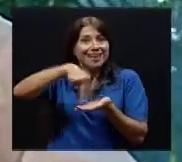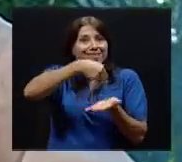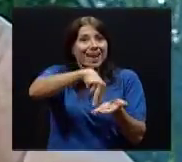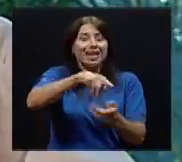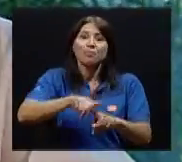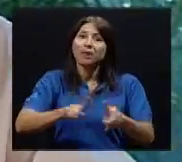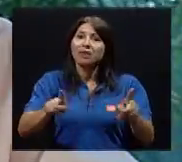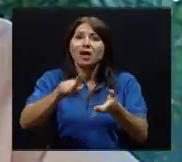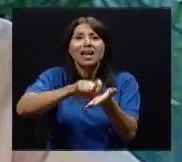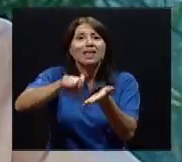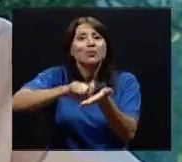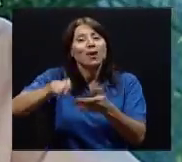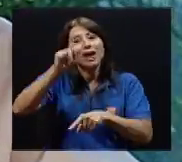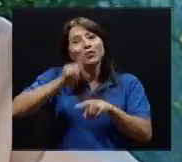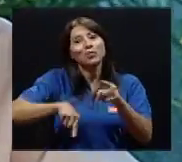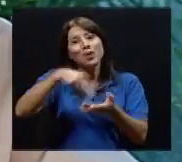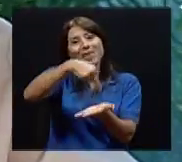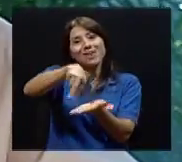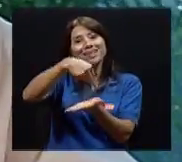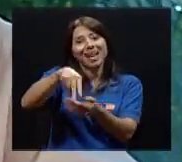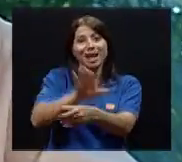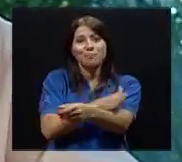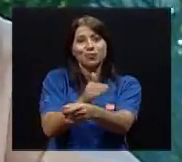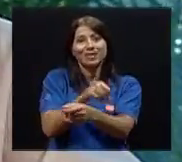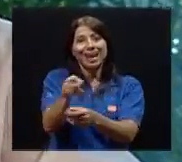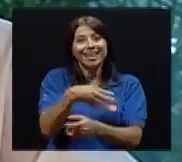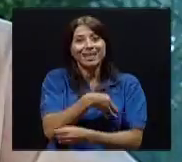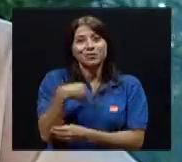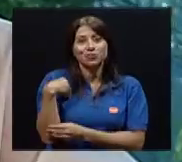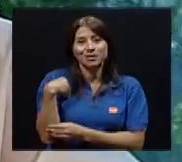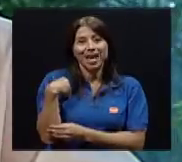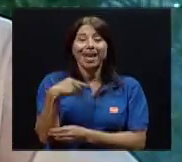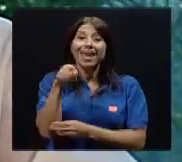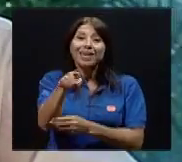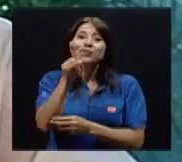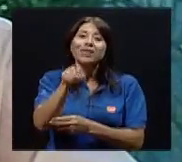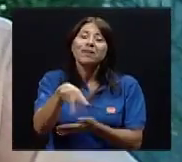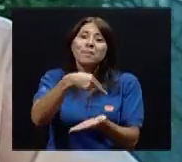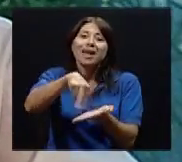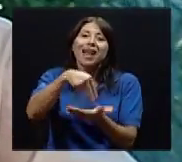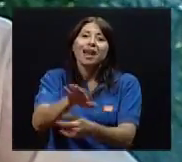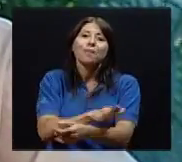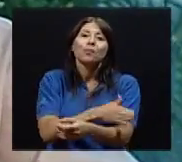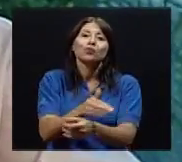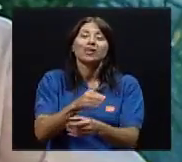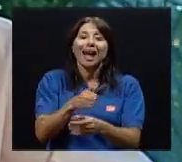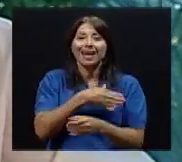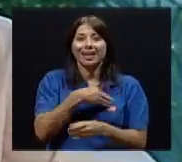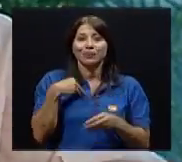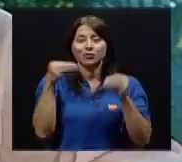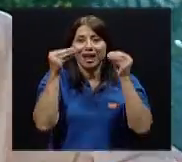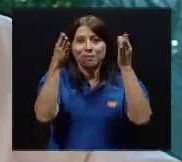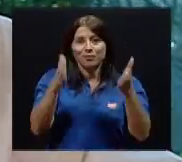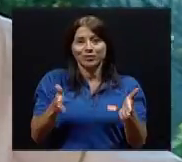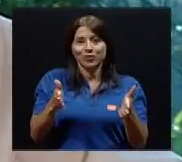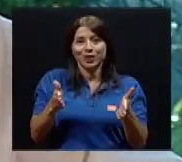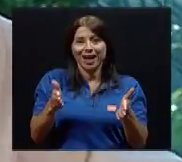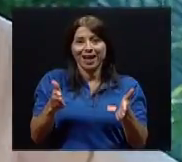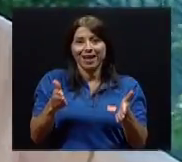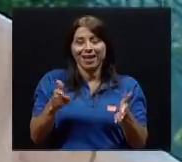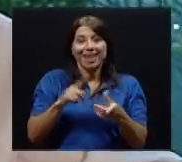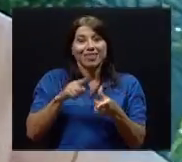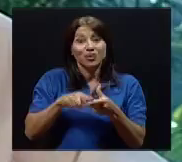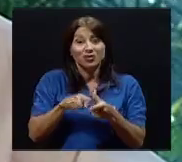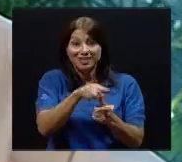música que a les gusta. Tienen que bailar las músicas que a la profesora les gusta. Entonces, ellos no les gusta